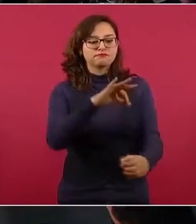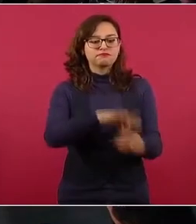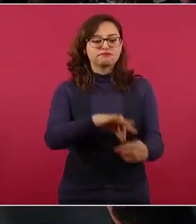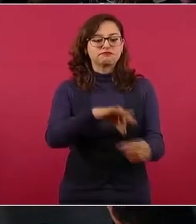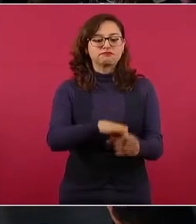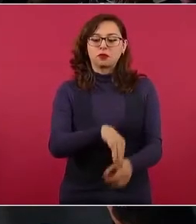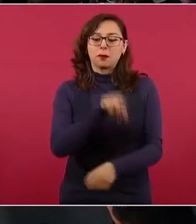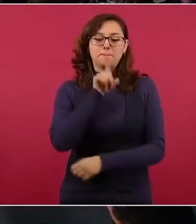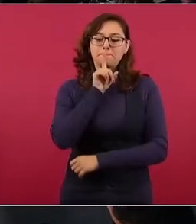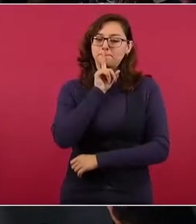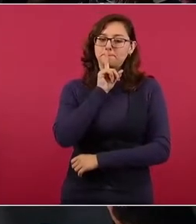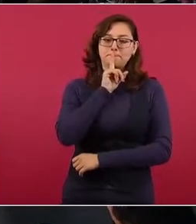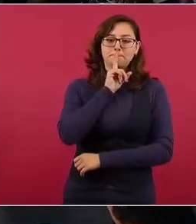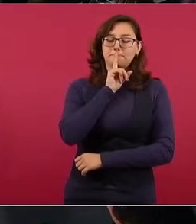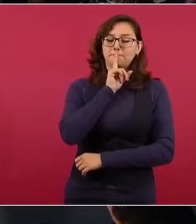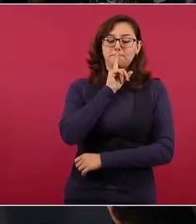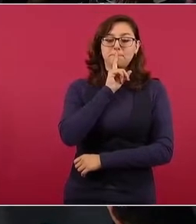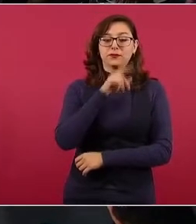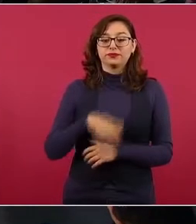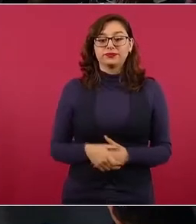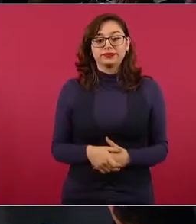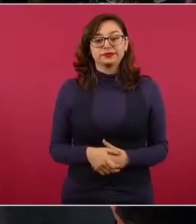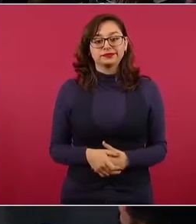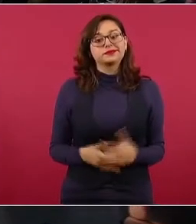Yo voy a plantear esto,